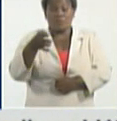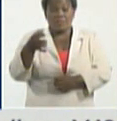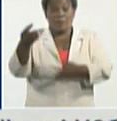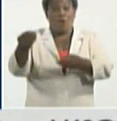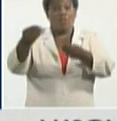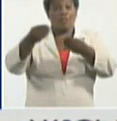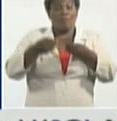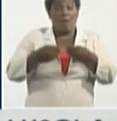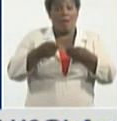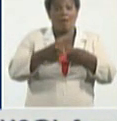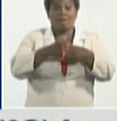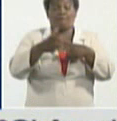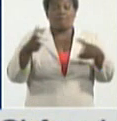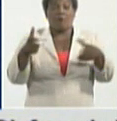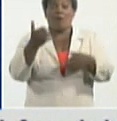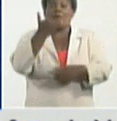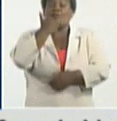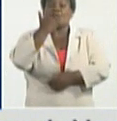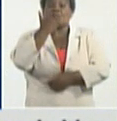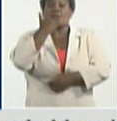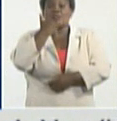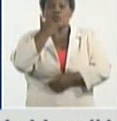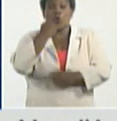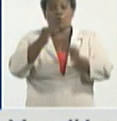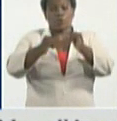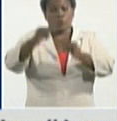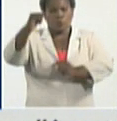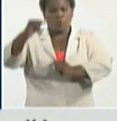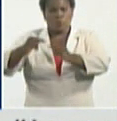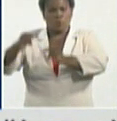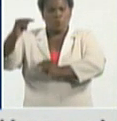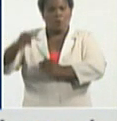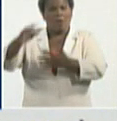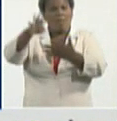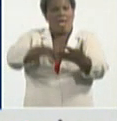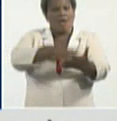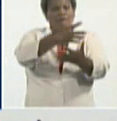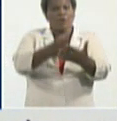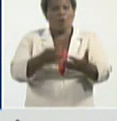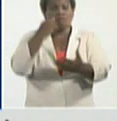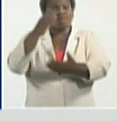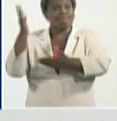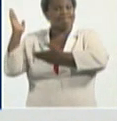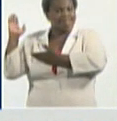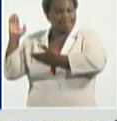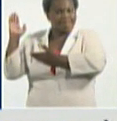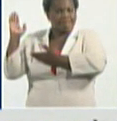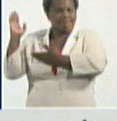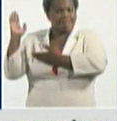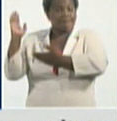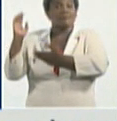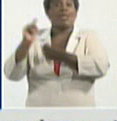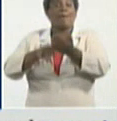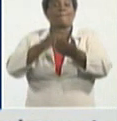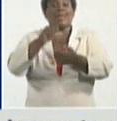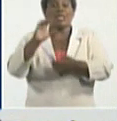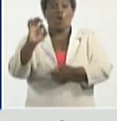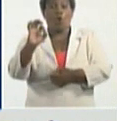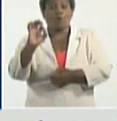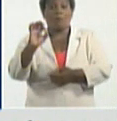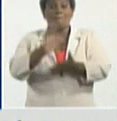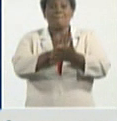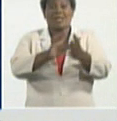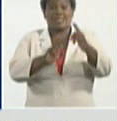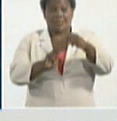mayor incidencia, en los últimos 15 días, ahí los tienen. Perico, la provincia de